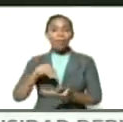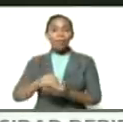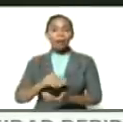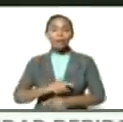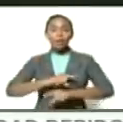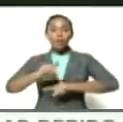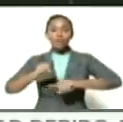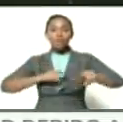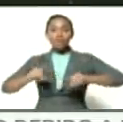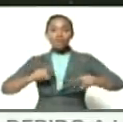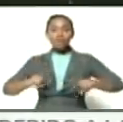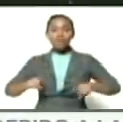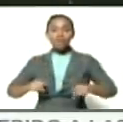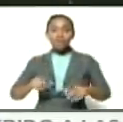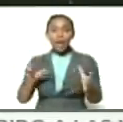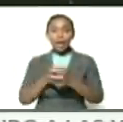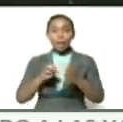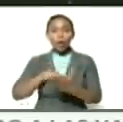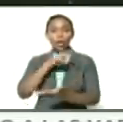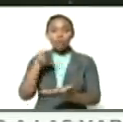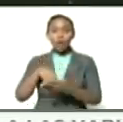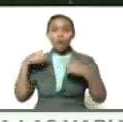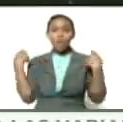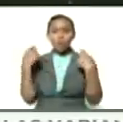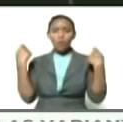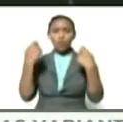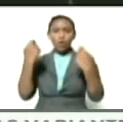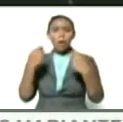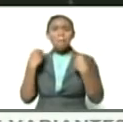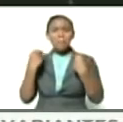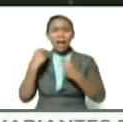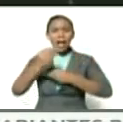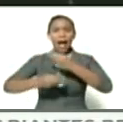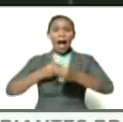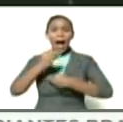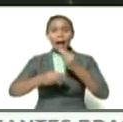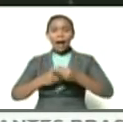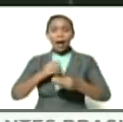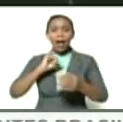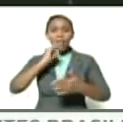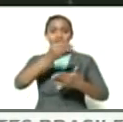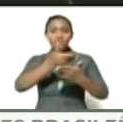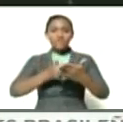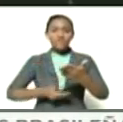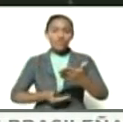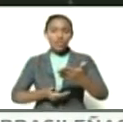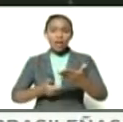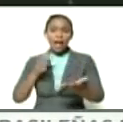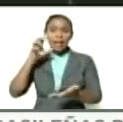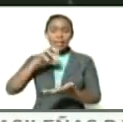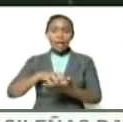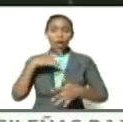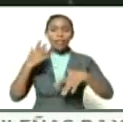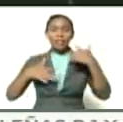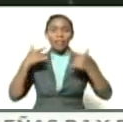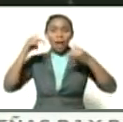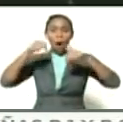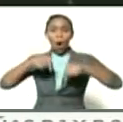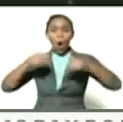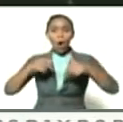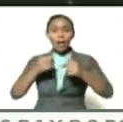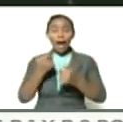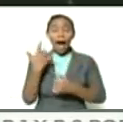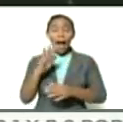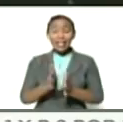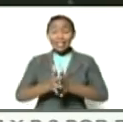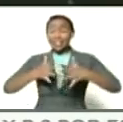Coordinador del equipo nacional promotor, para que haga la introducción del evento de hoy, que tiene la gran